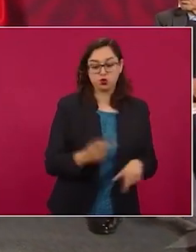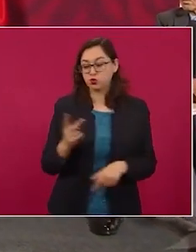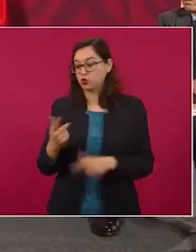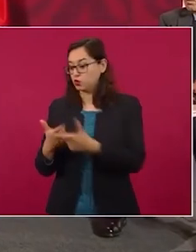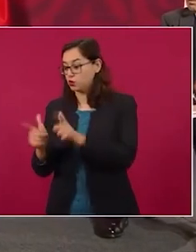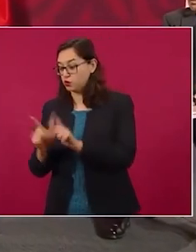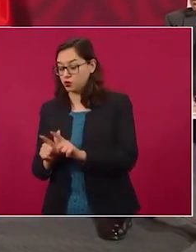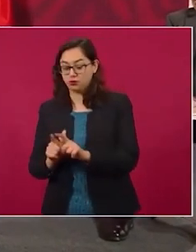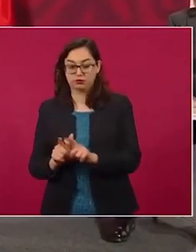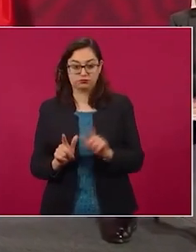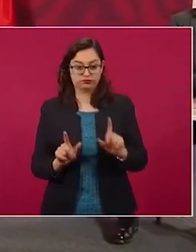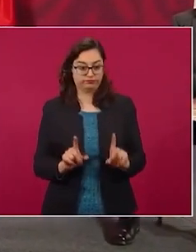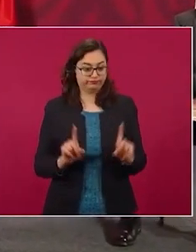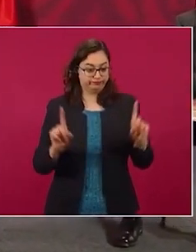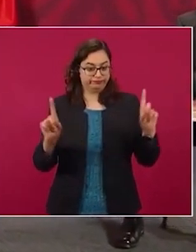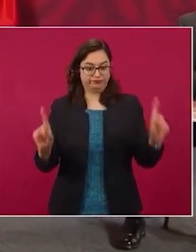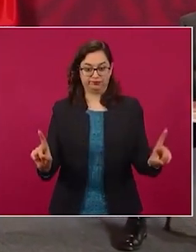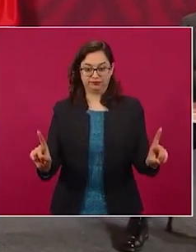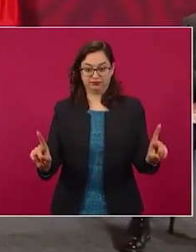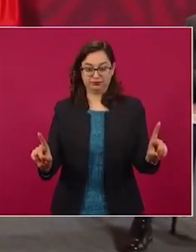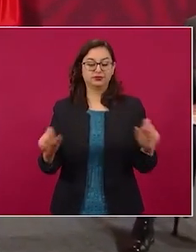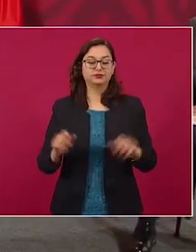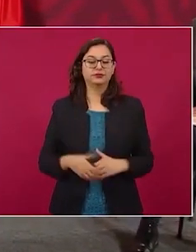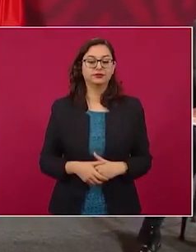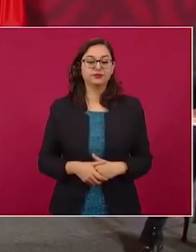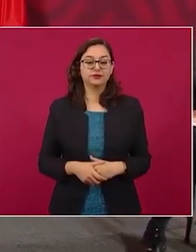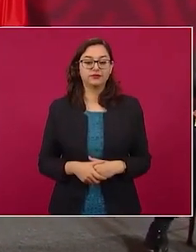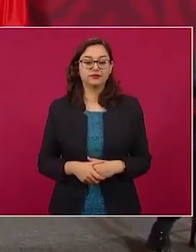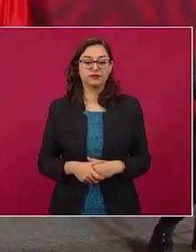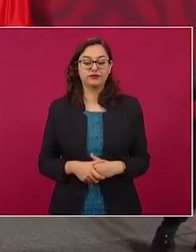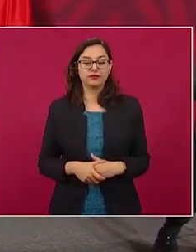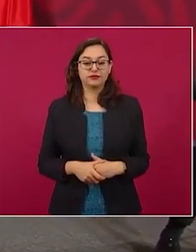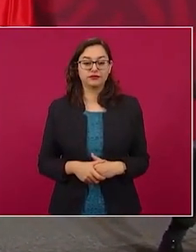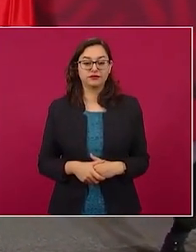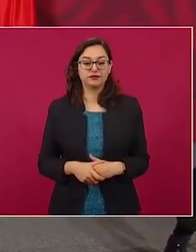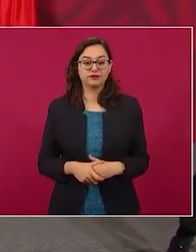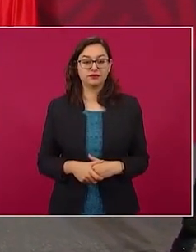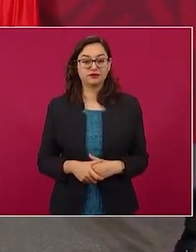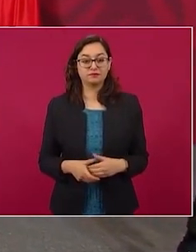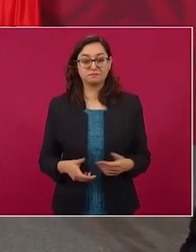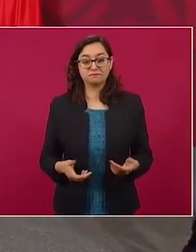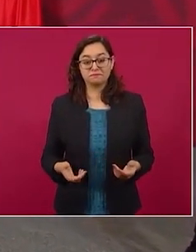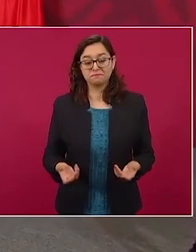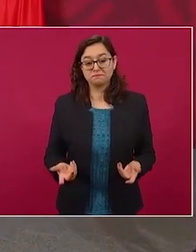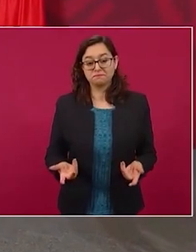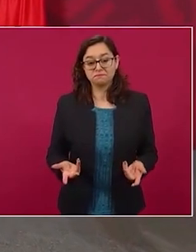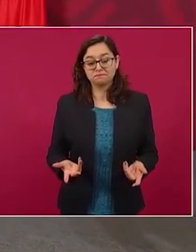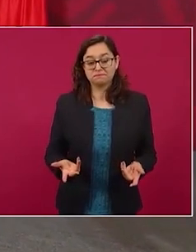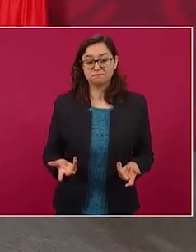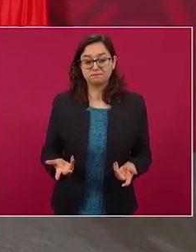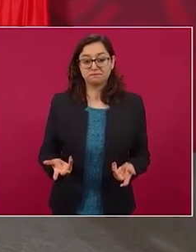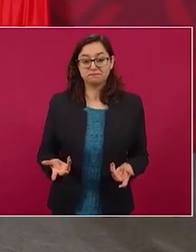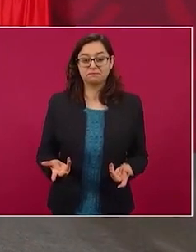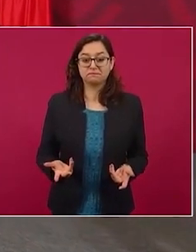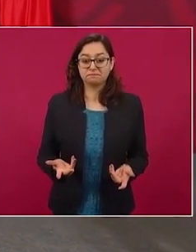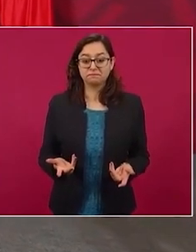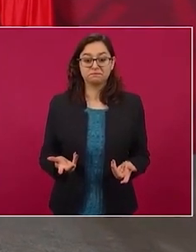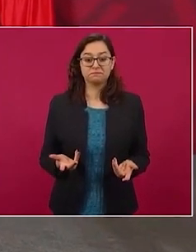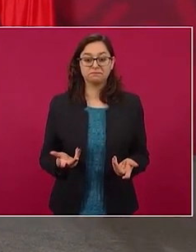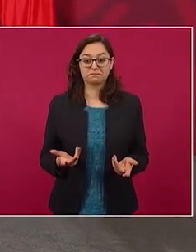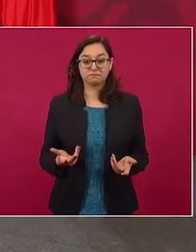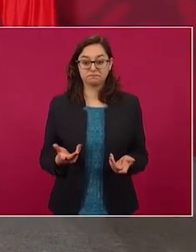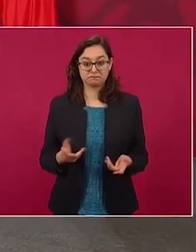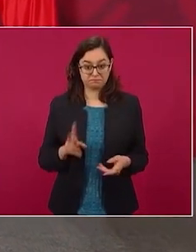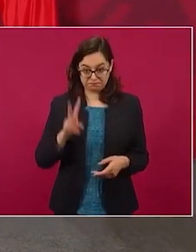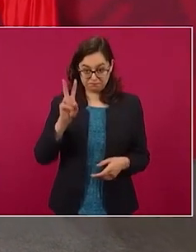sin diferencias de